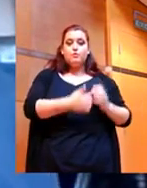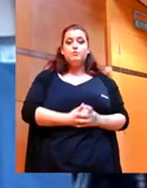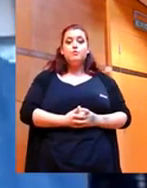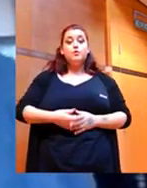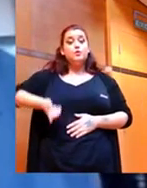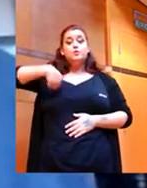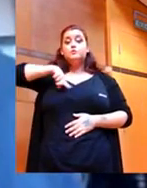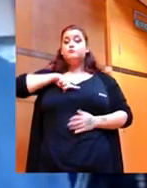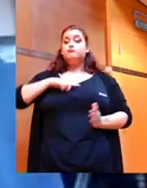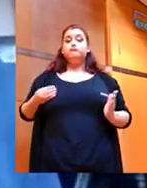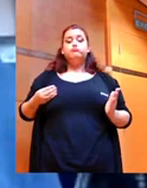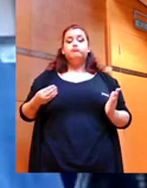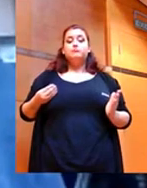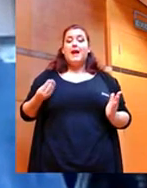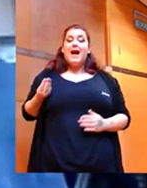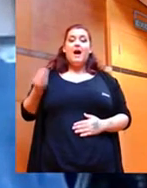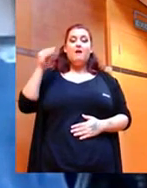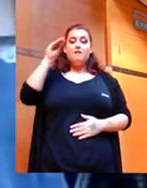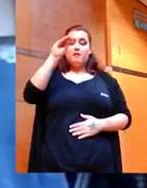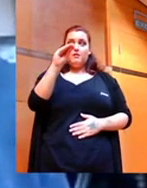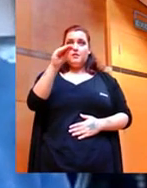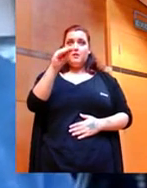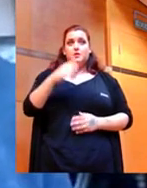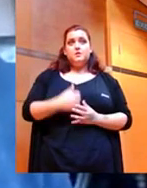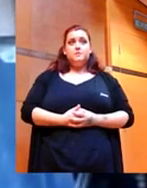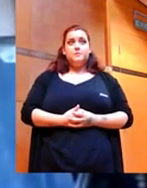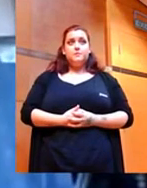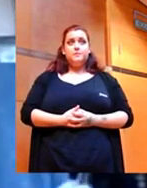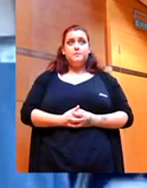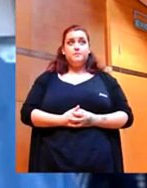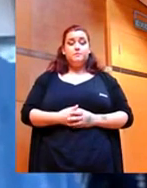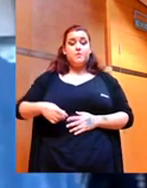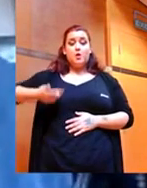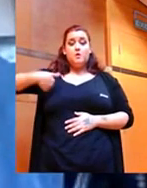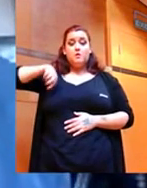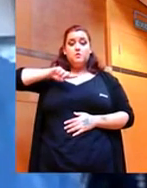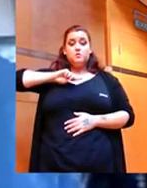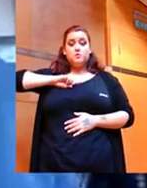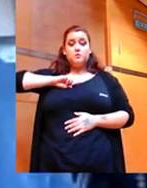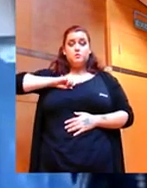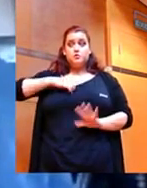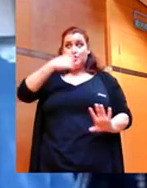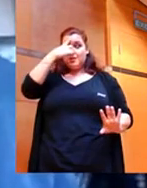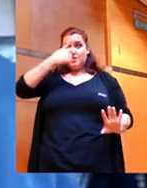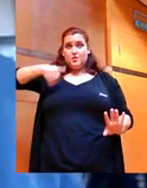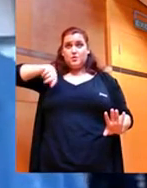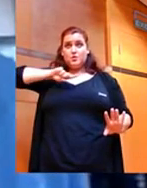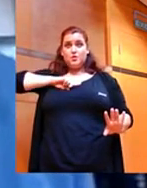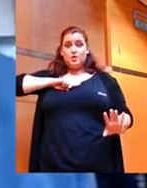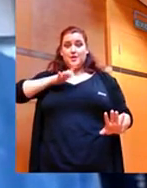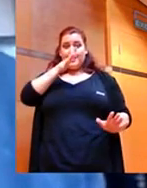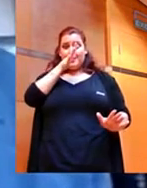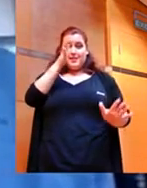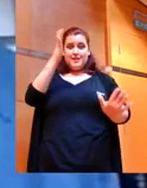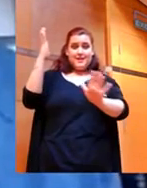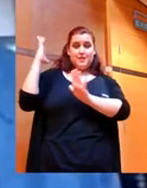añadir que creo que ninguno de nosotros, o prácticamente ninguno de nosotros, hace diez años estábamos en